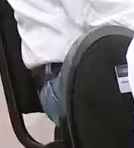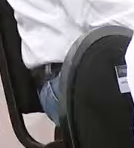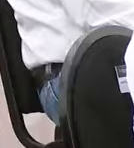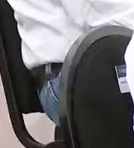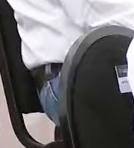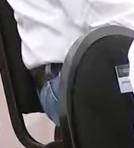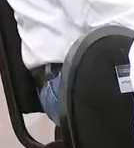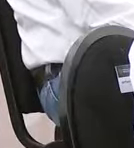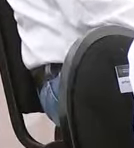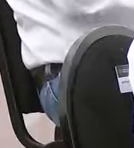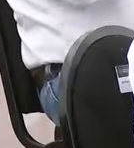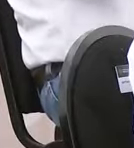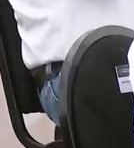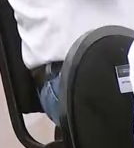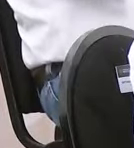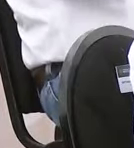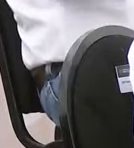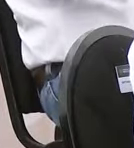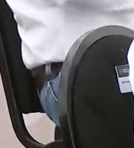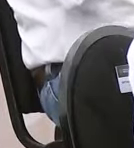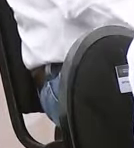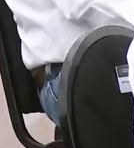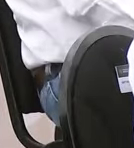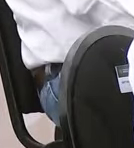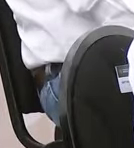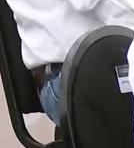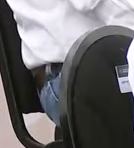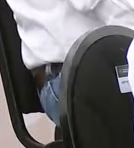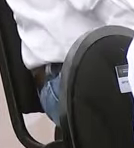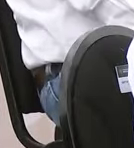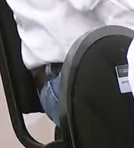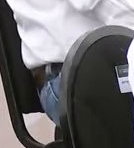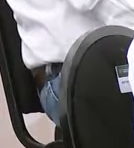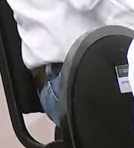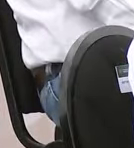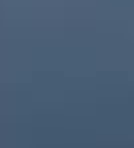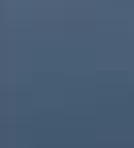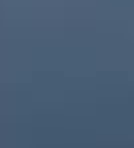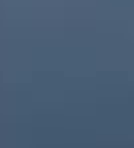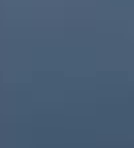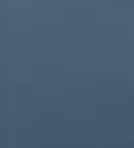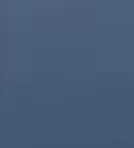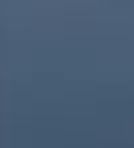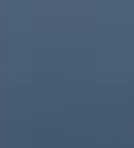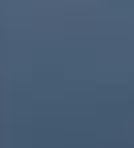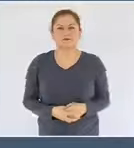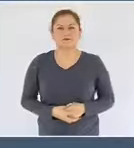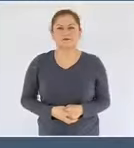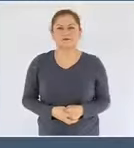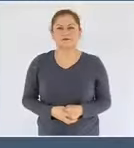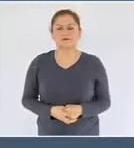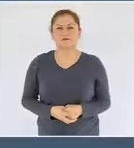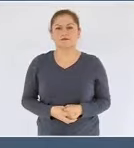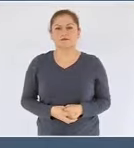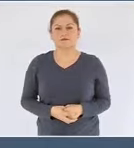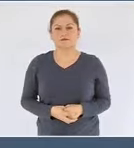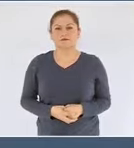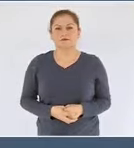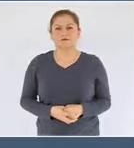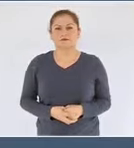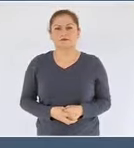Distinguidos miembros del gabinete que hoy nos acompañan, consejeros independientes de Petróleos Mexicanos,